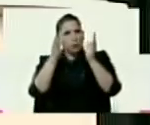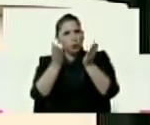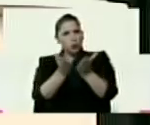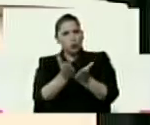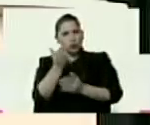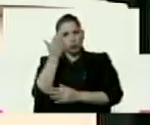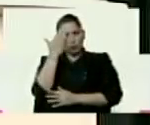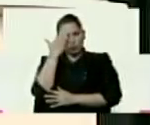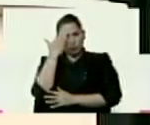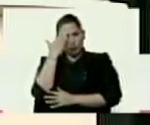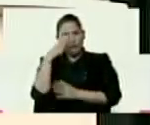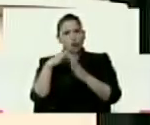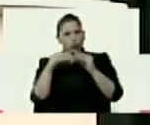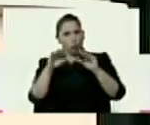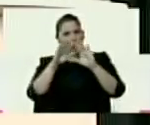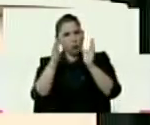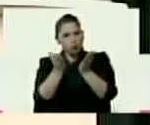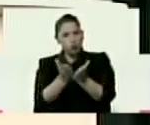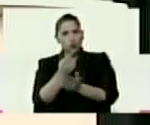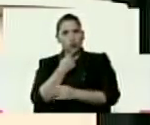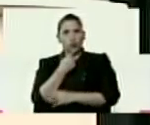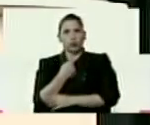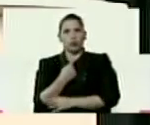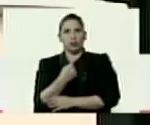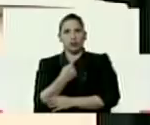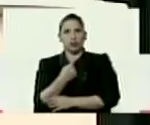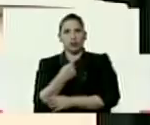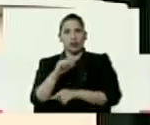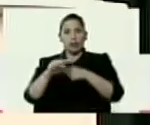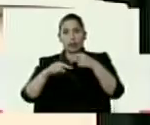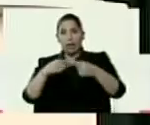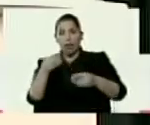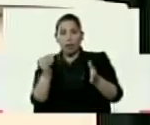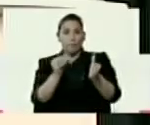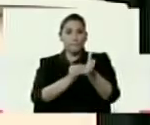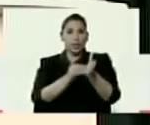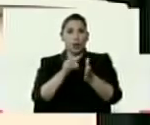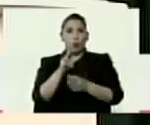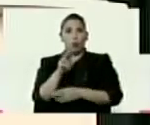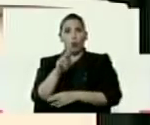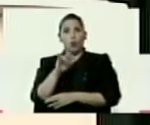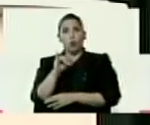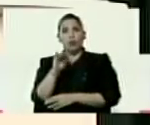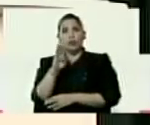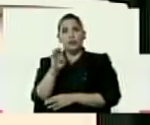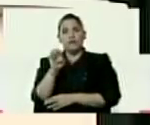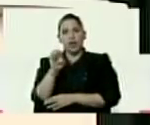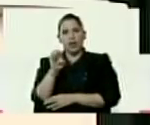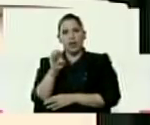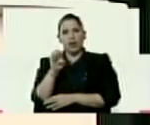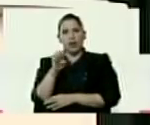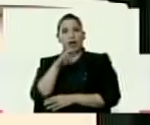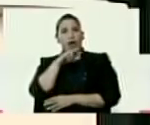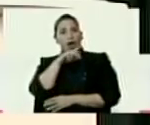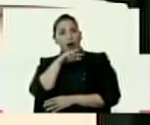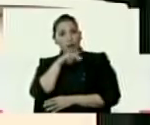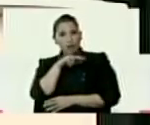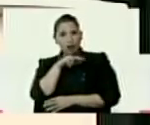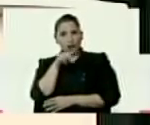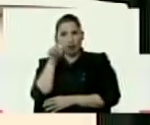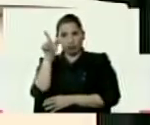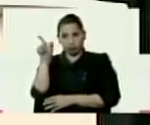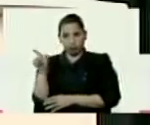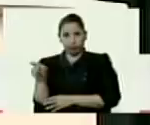y todo el mundo dice, que cada vez que Uribe abre la boca, es un fake,